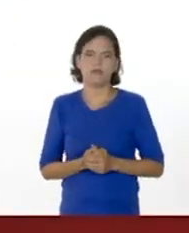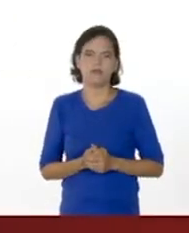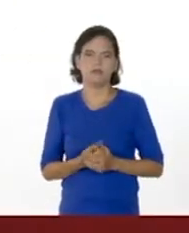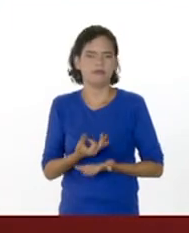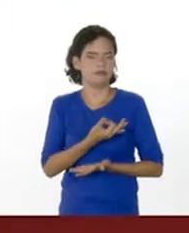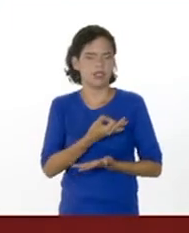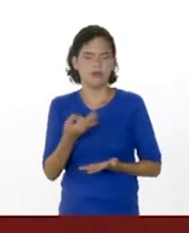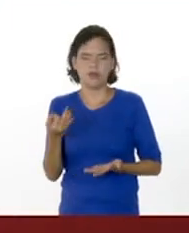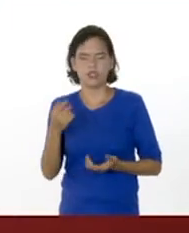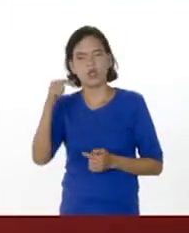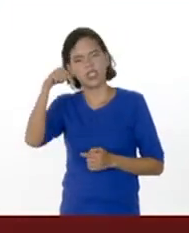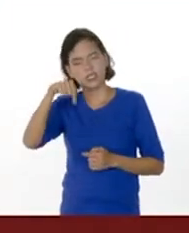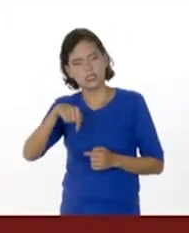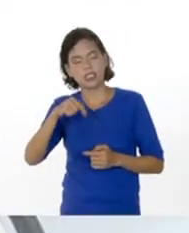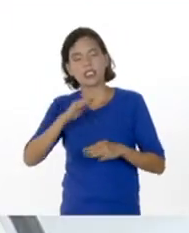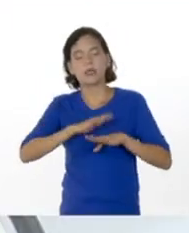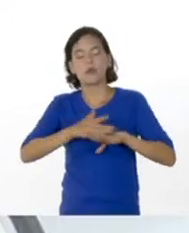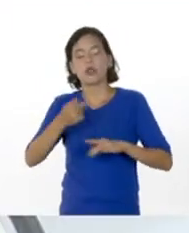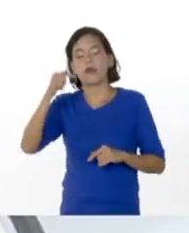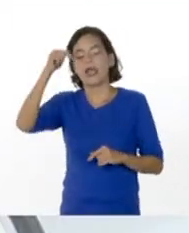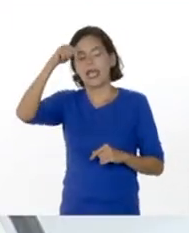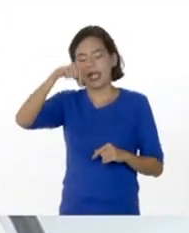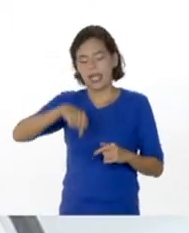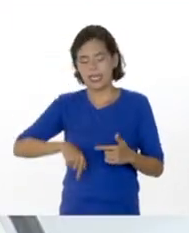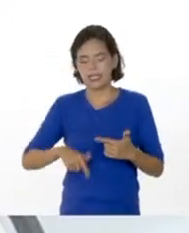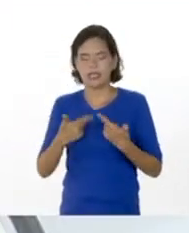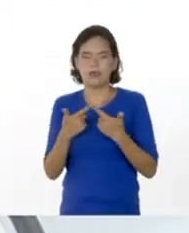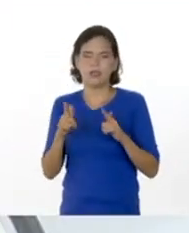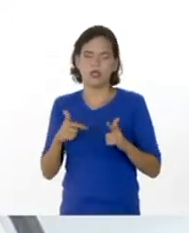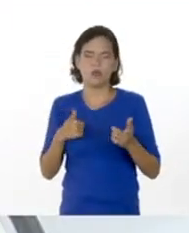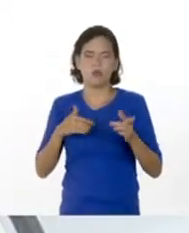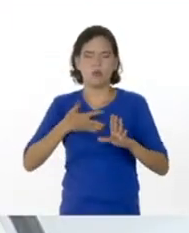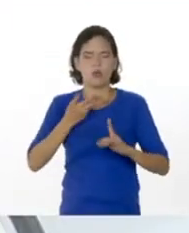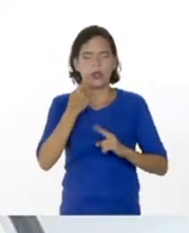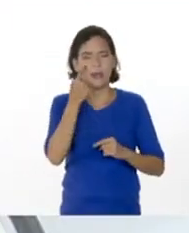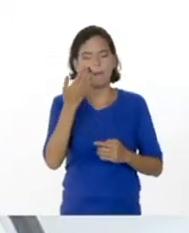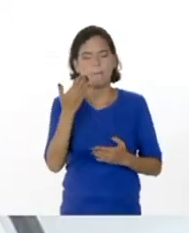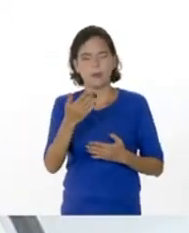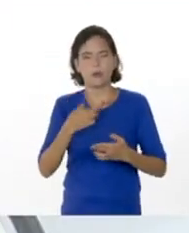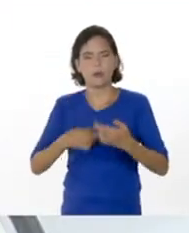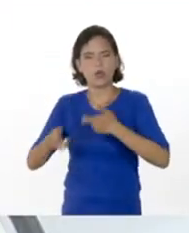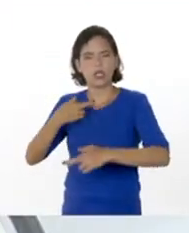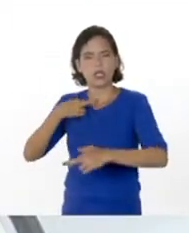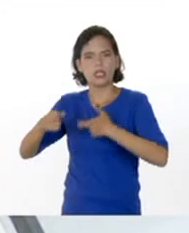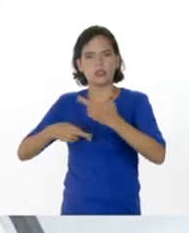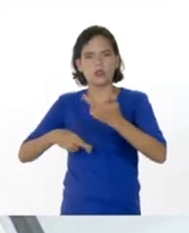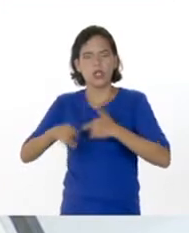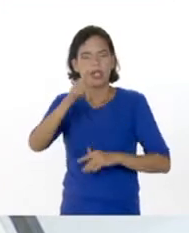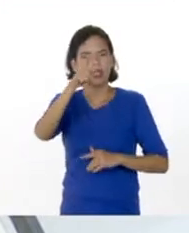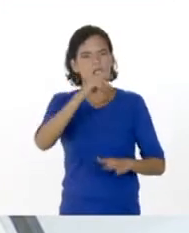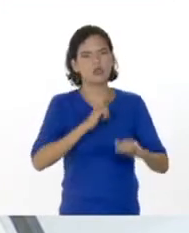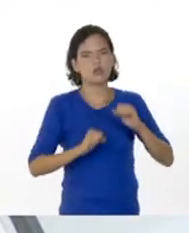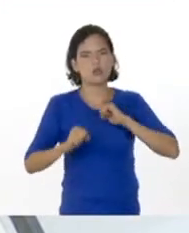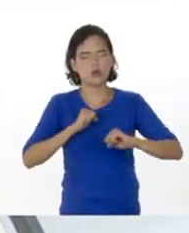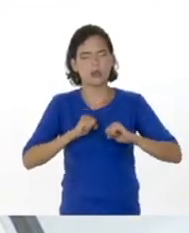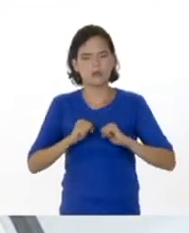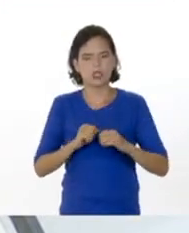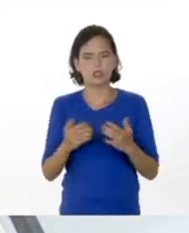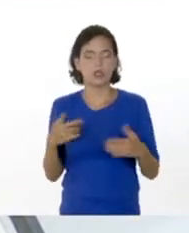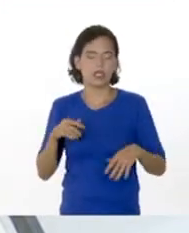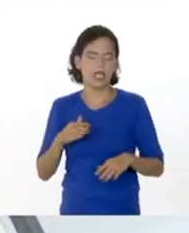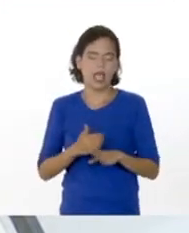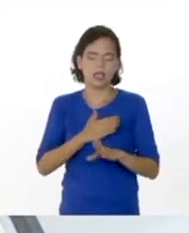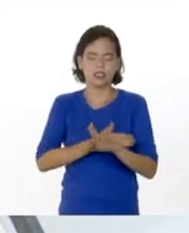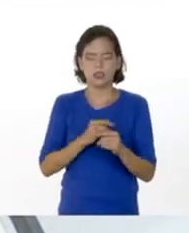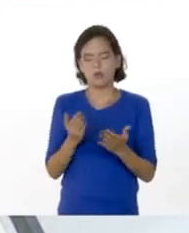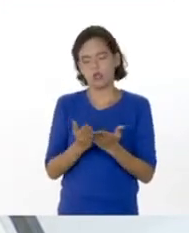Muy bien, es descendente porque va de caída libre. Entonces, como pueden observar, podemos relacionar esos movimientos que